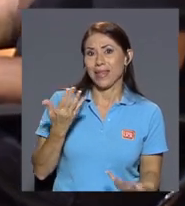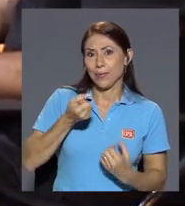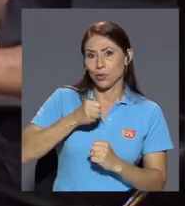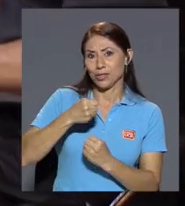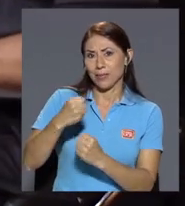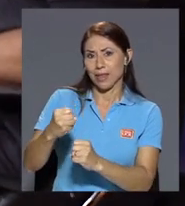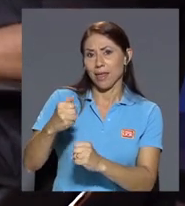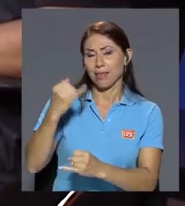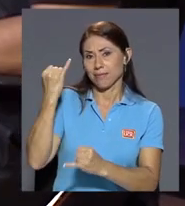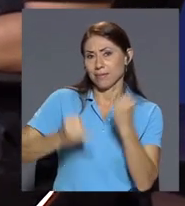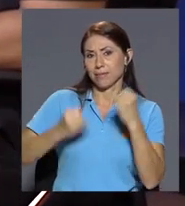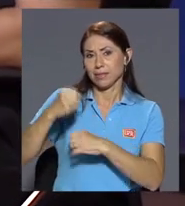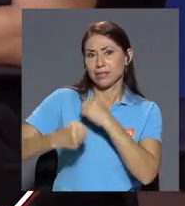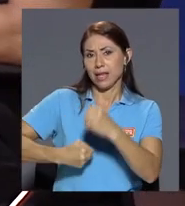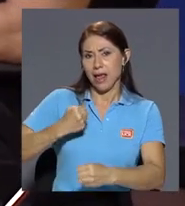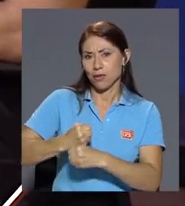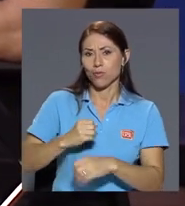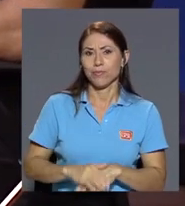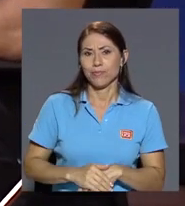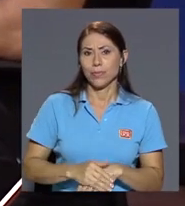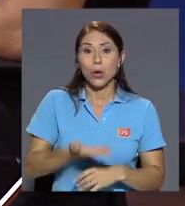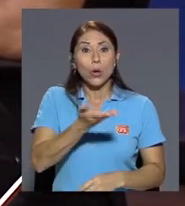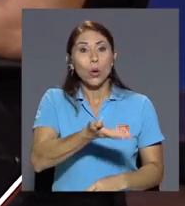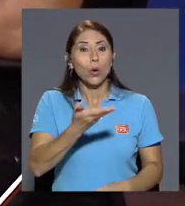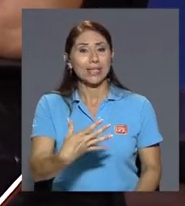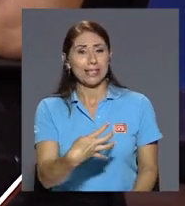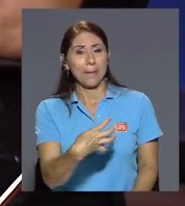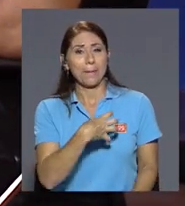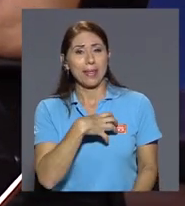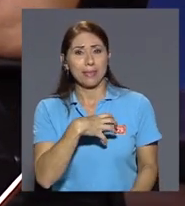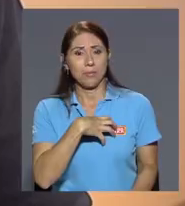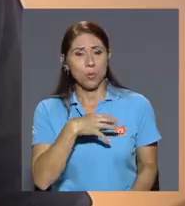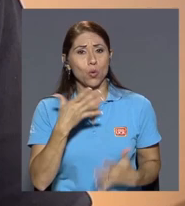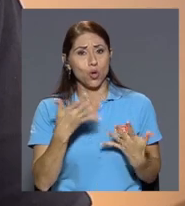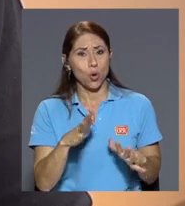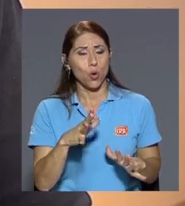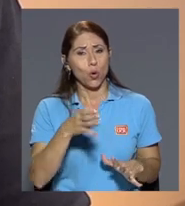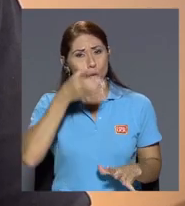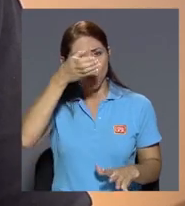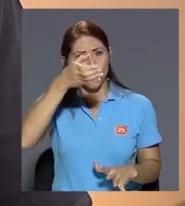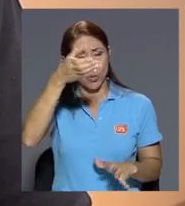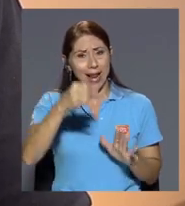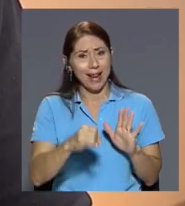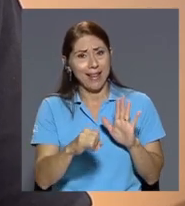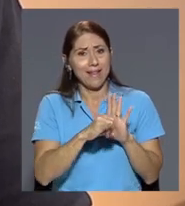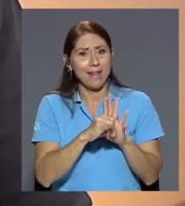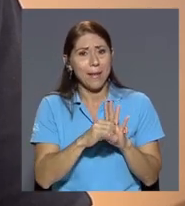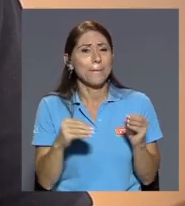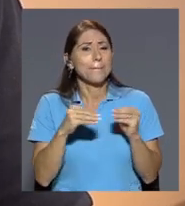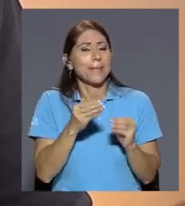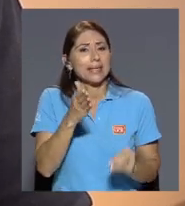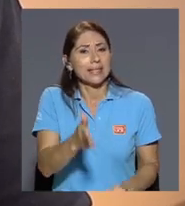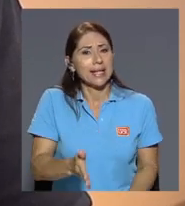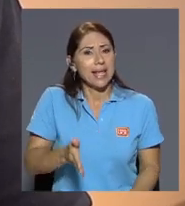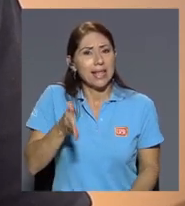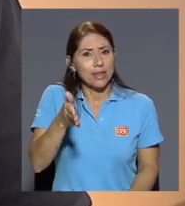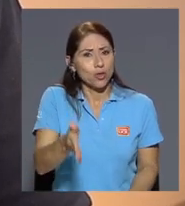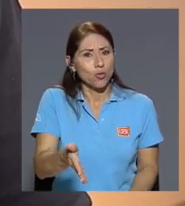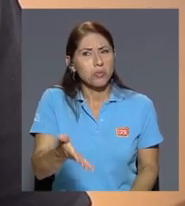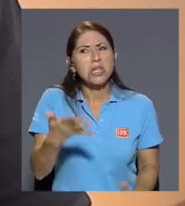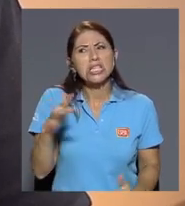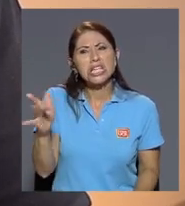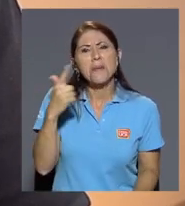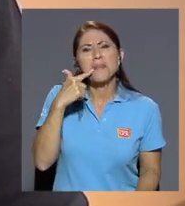termina lo que es patrimonio si es un poquito más lento se me indicó que probablemente ya para el